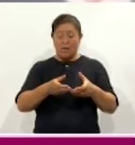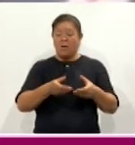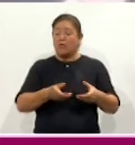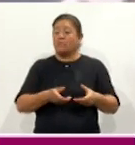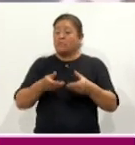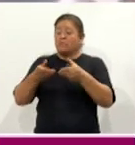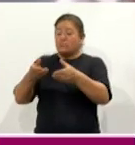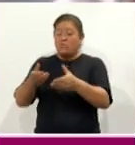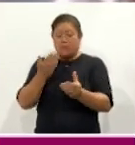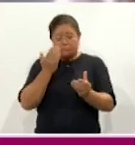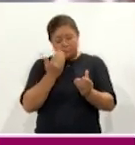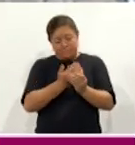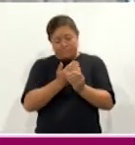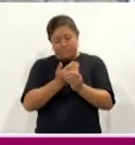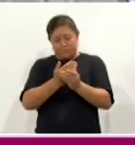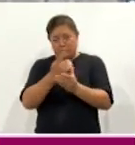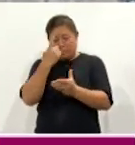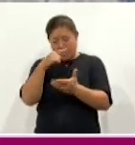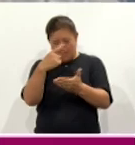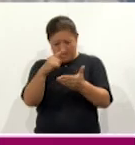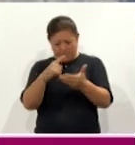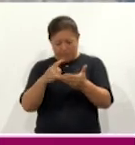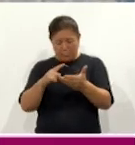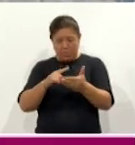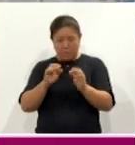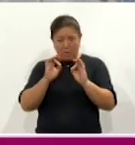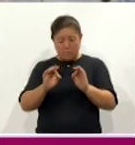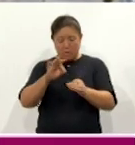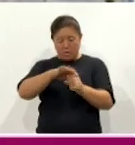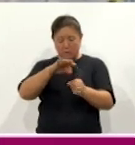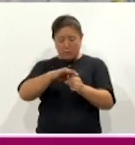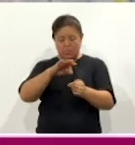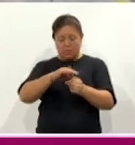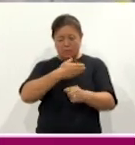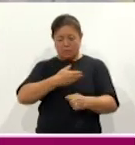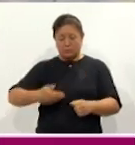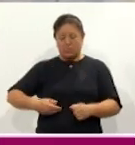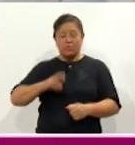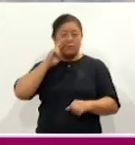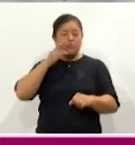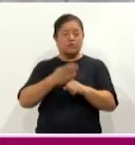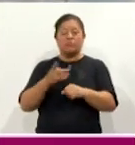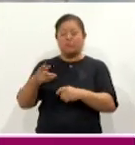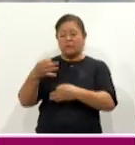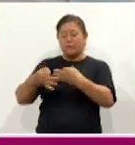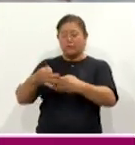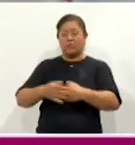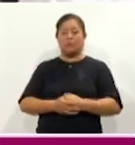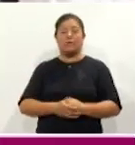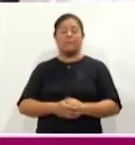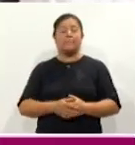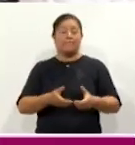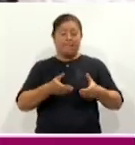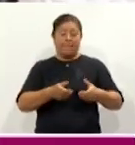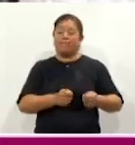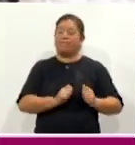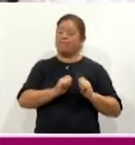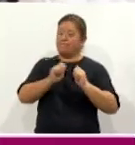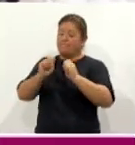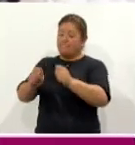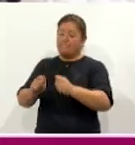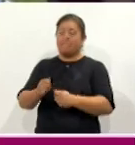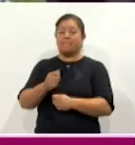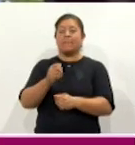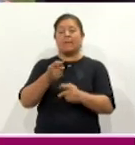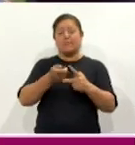y expedientes para la calificación de la elección presidencial a cargo del tribunal. La entrega de documentación comenzará el viernes 7 de